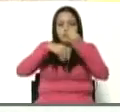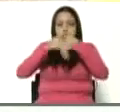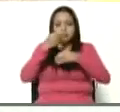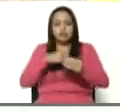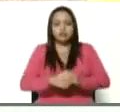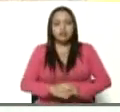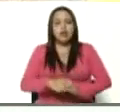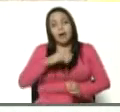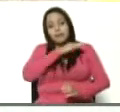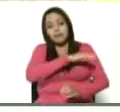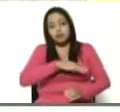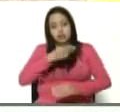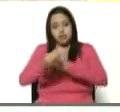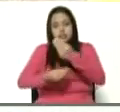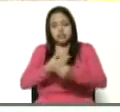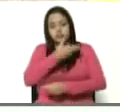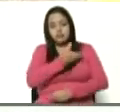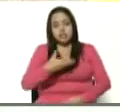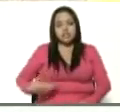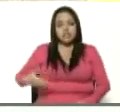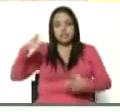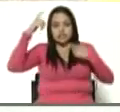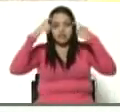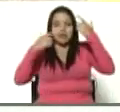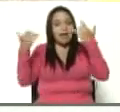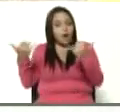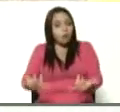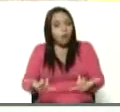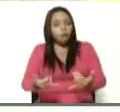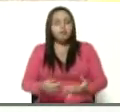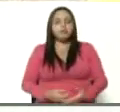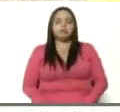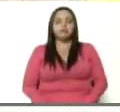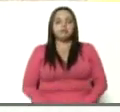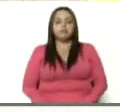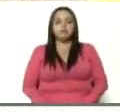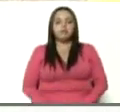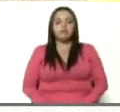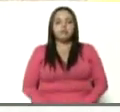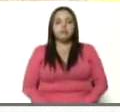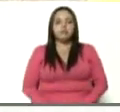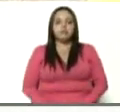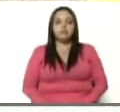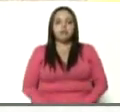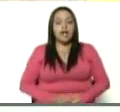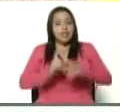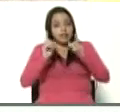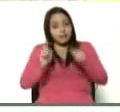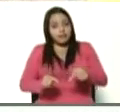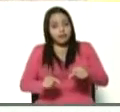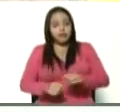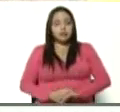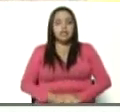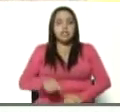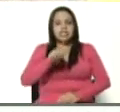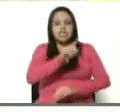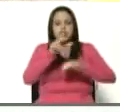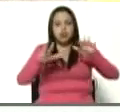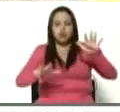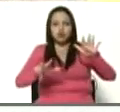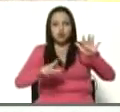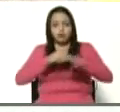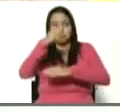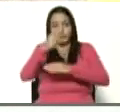Una misión creada por nuestro comandante Chávez. Y ahora, además de estos 18 programas,